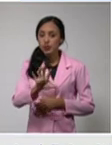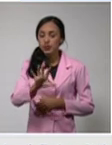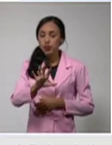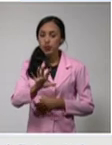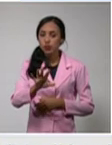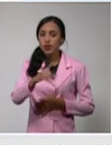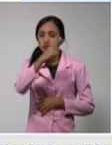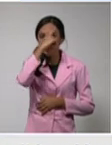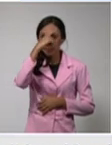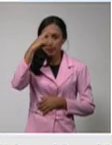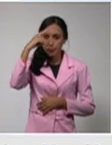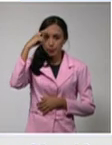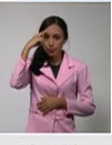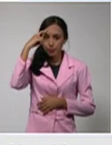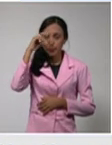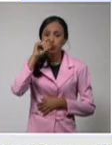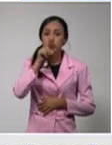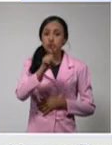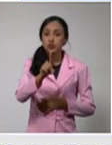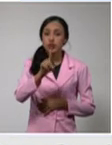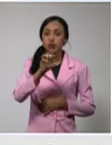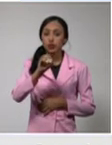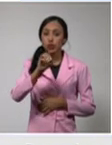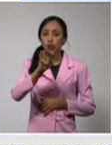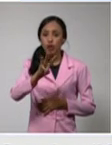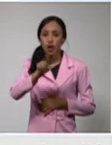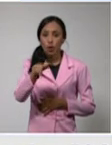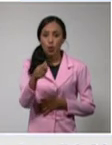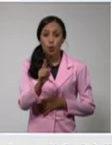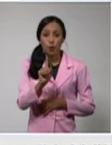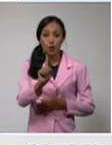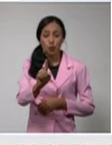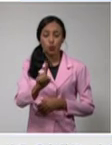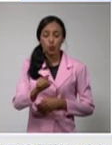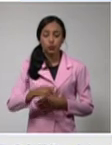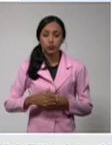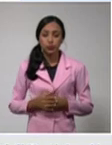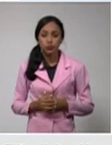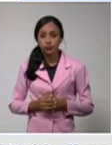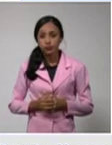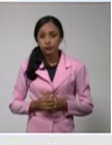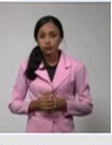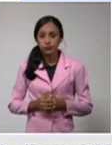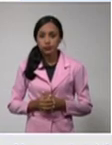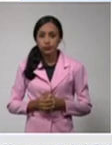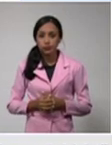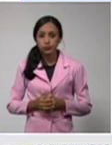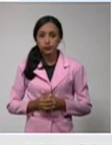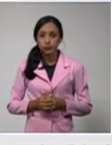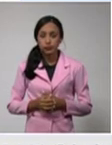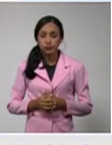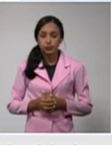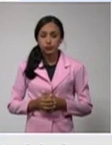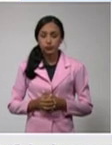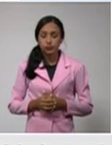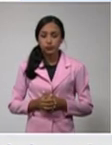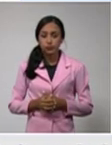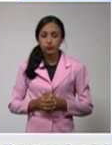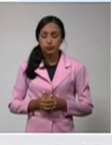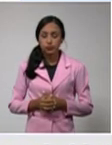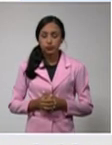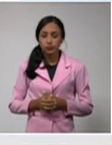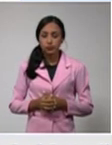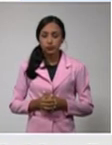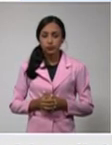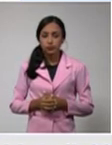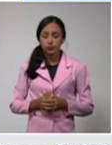Santiespíritu, 103,1. Y si bien pudiéramos decir que las tasas que presentan ayer, además se